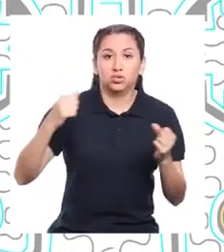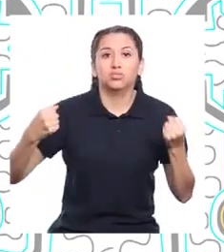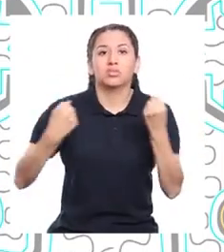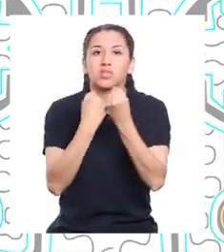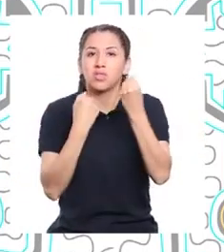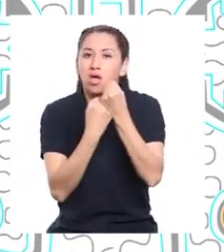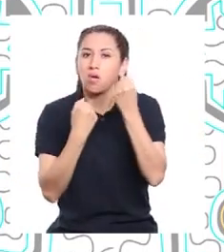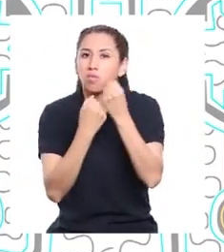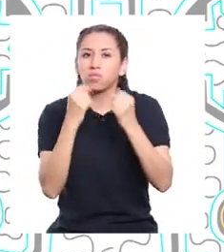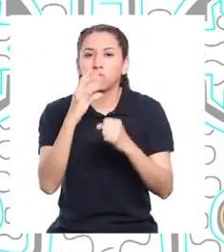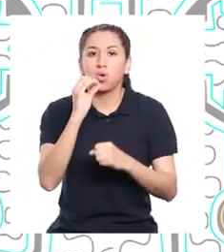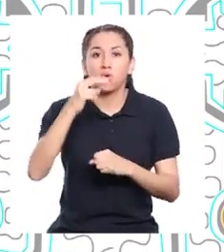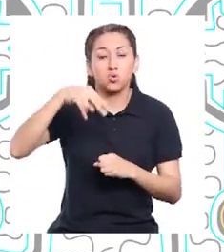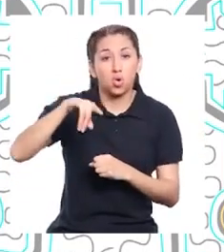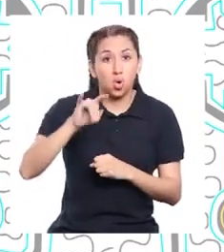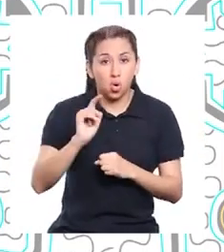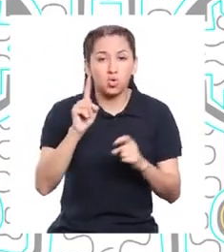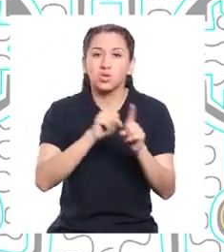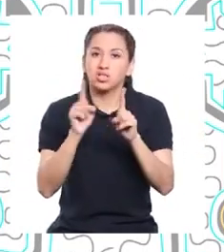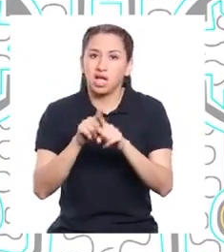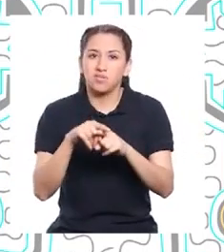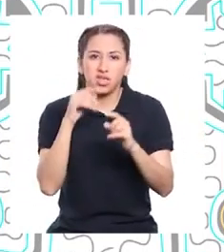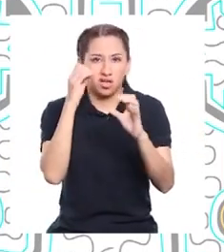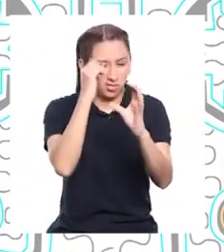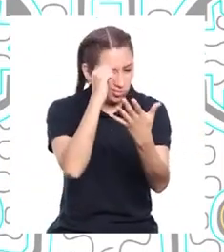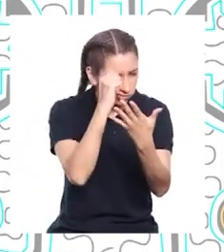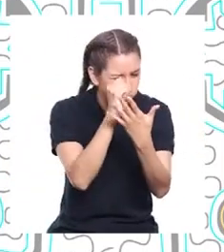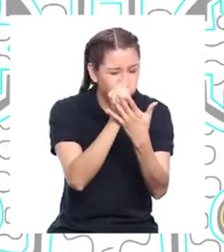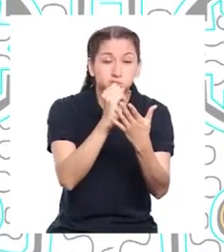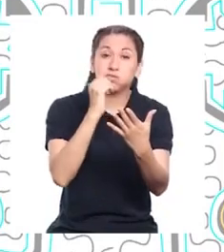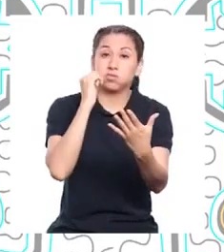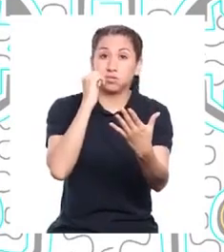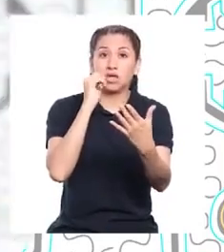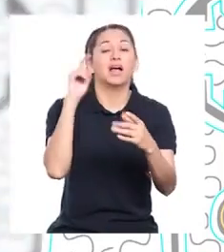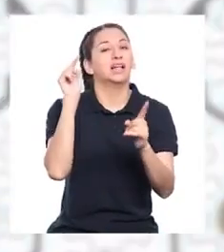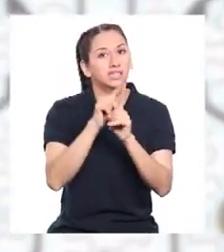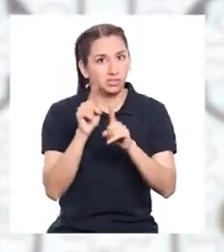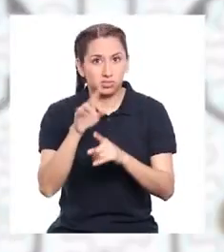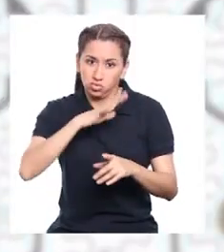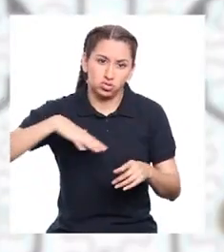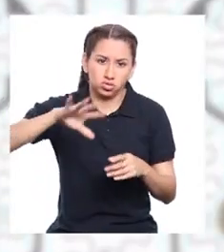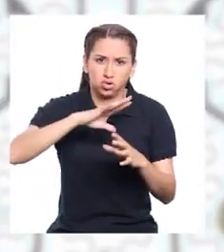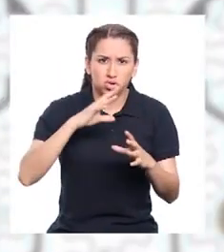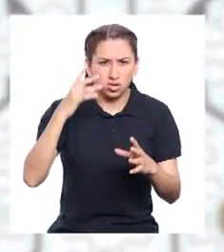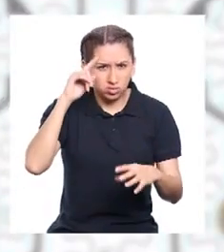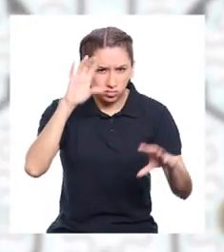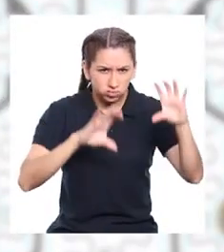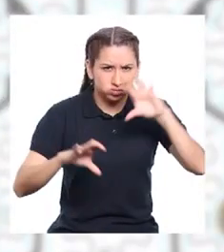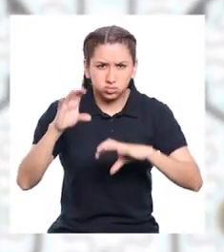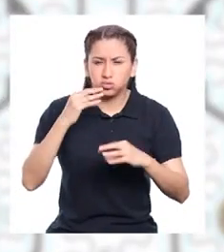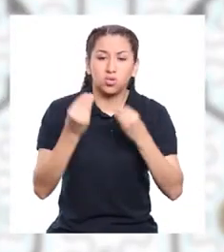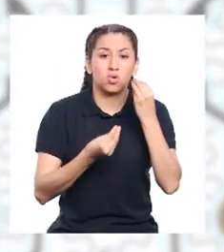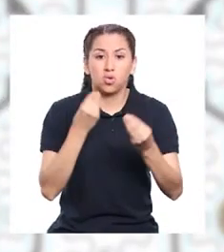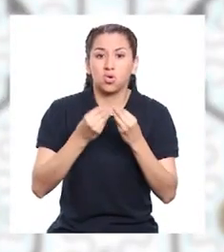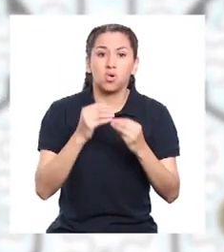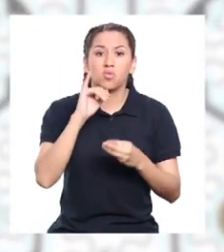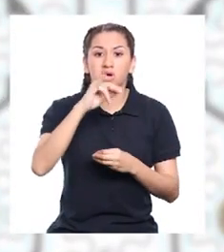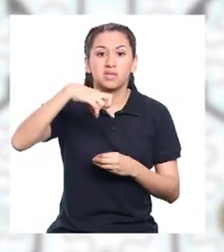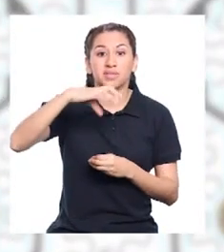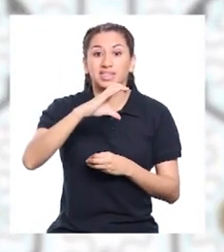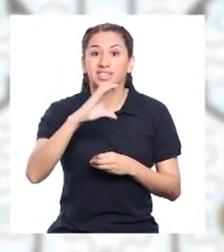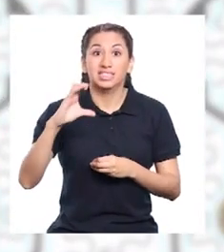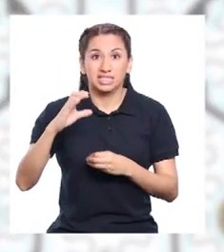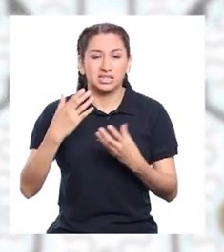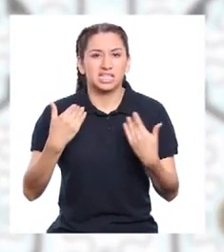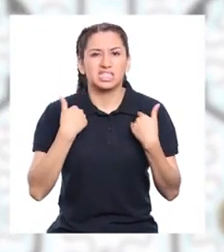las Naciones Unidas y la Organización Mundial Meteorológica, establecieron el panel intergubernamental sobre el cambio climático